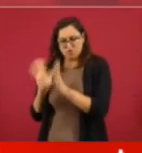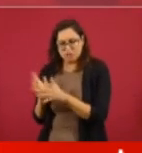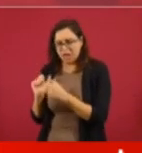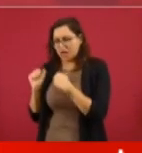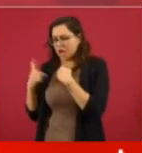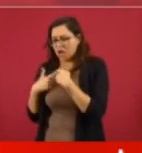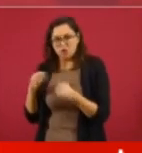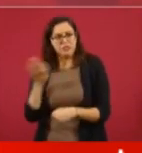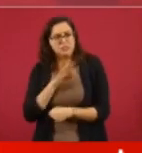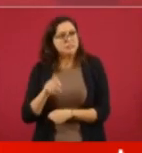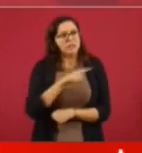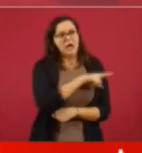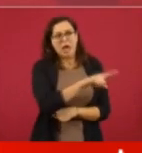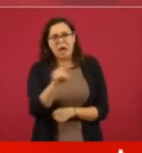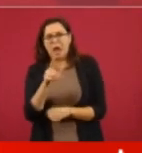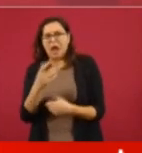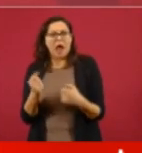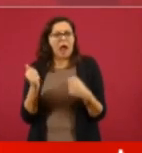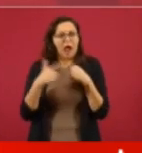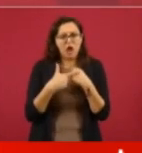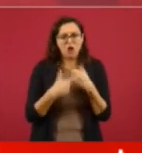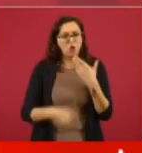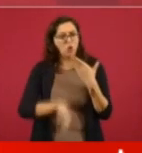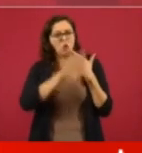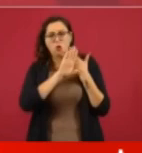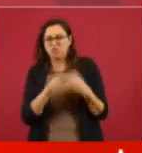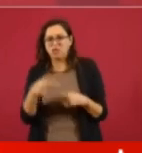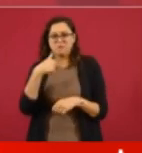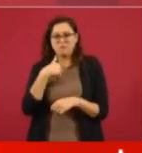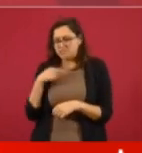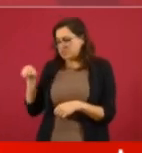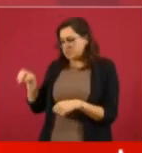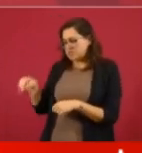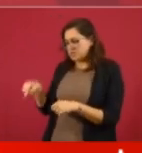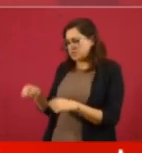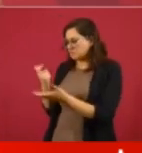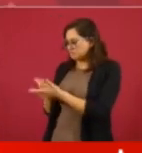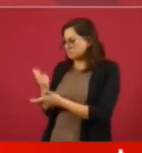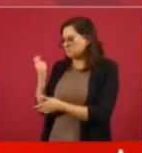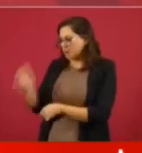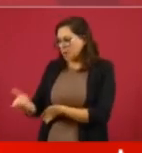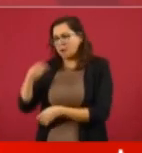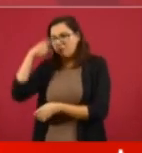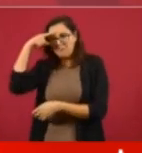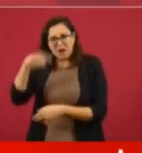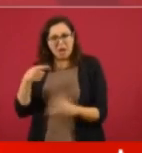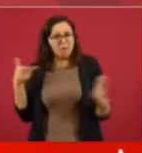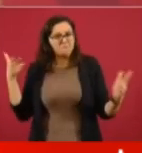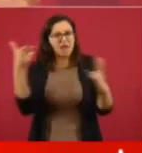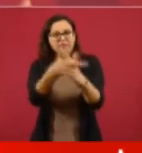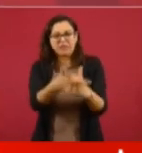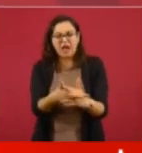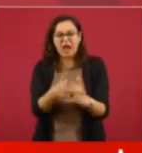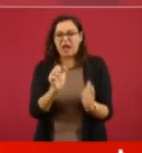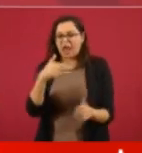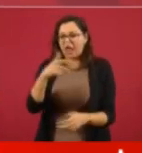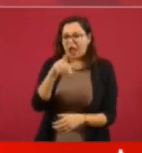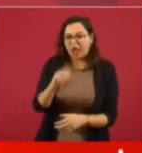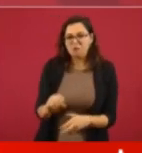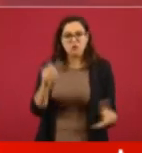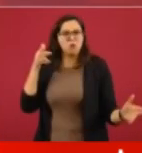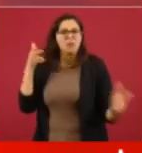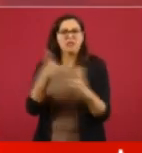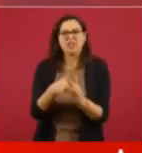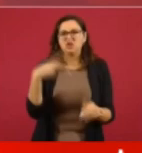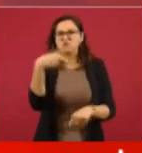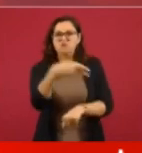un rasguño, acabarían conmigo y con toda mi familia y que ya sabe dónde vivo.